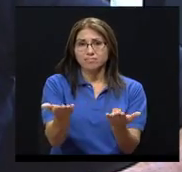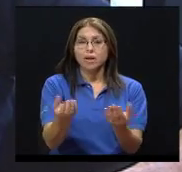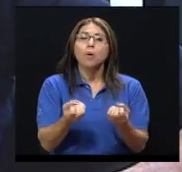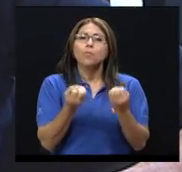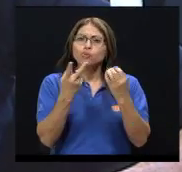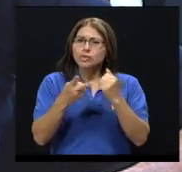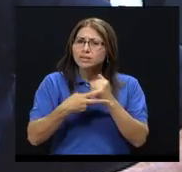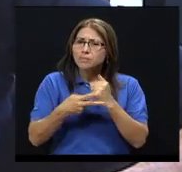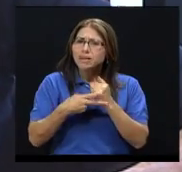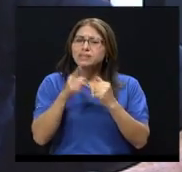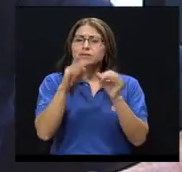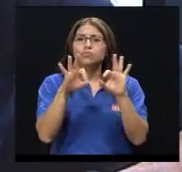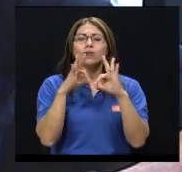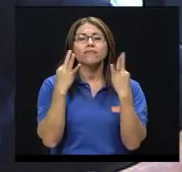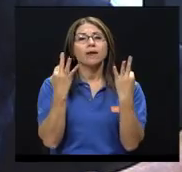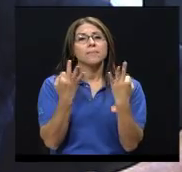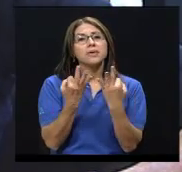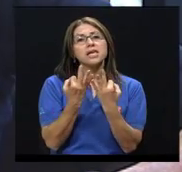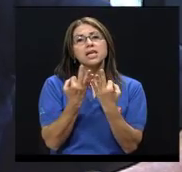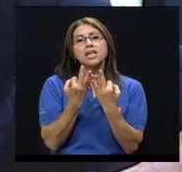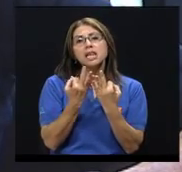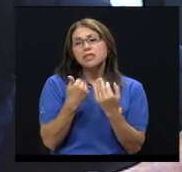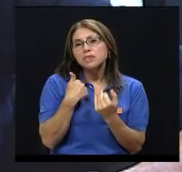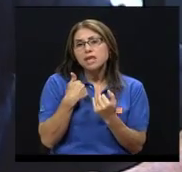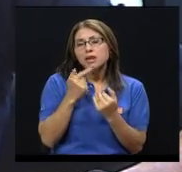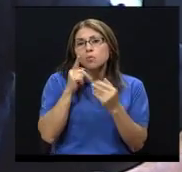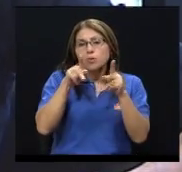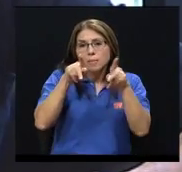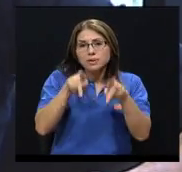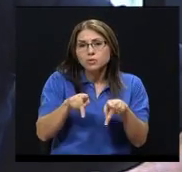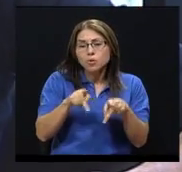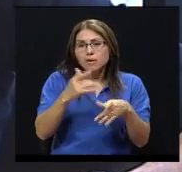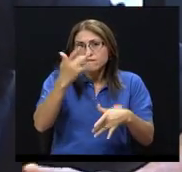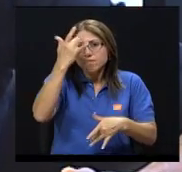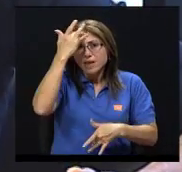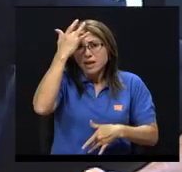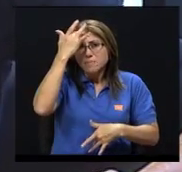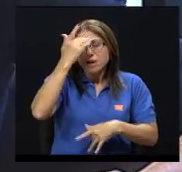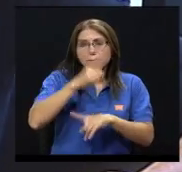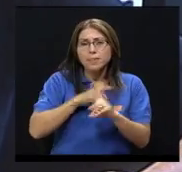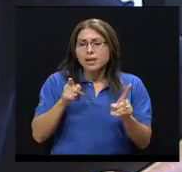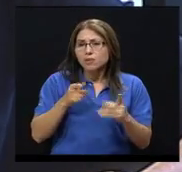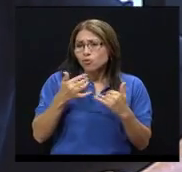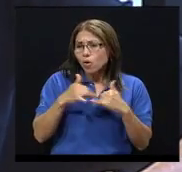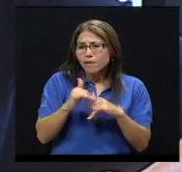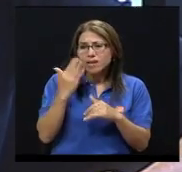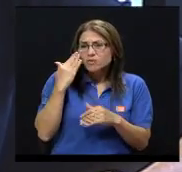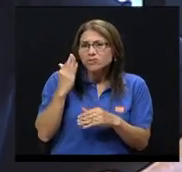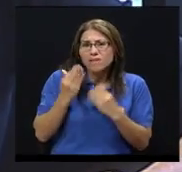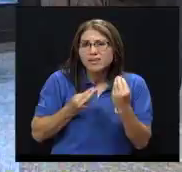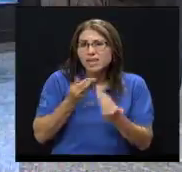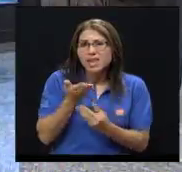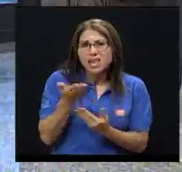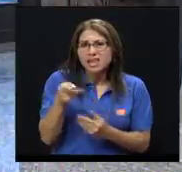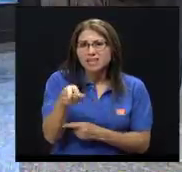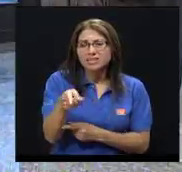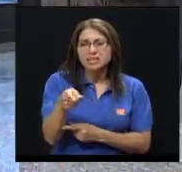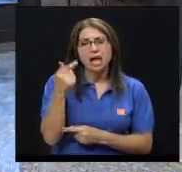Muchas veces una familia vive con una persona que está enferma sin haberle puesto el nombre a eso.